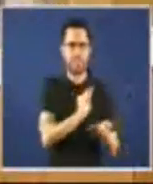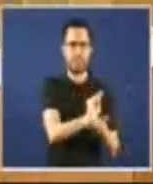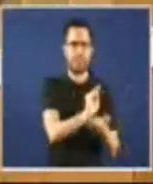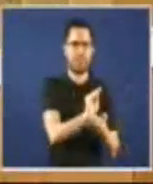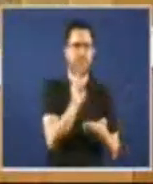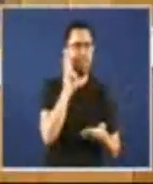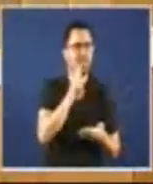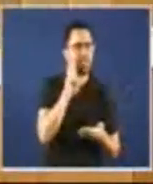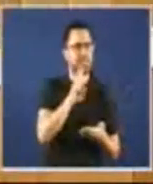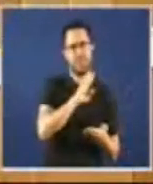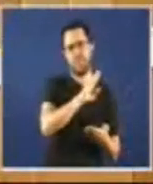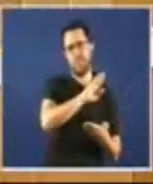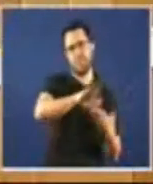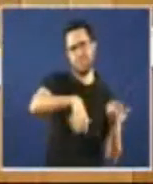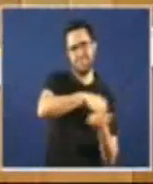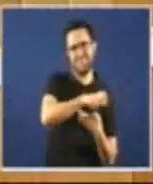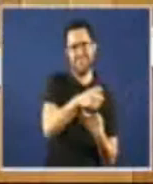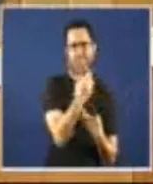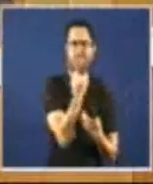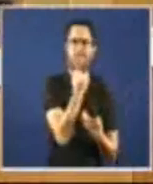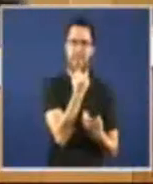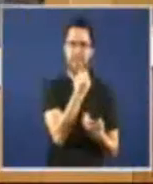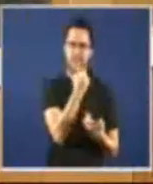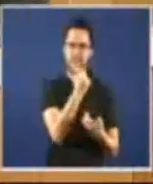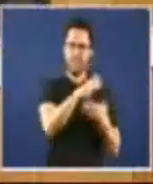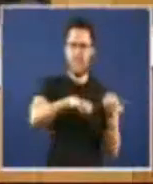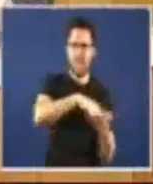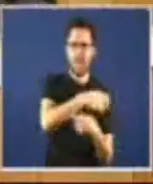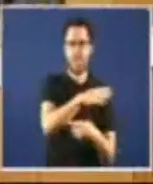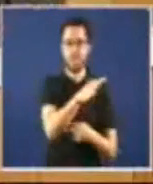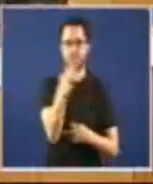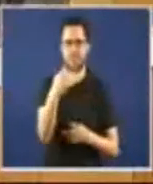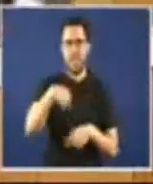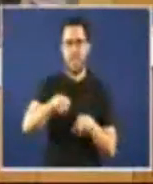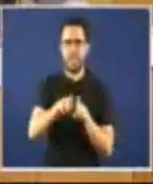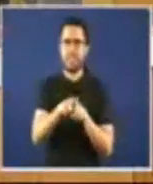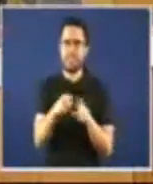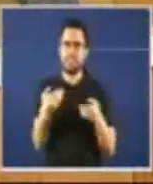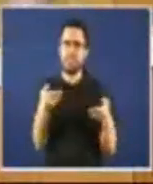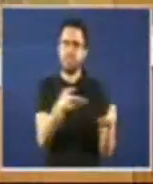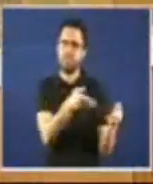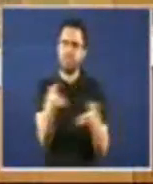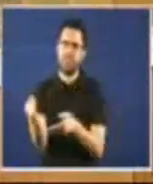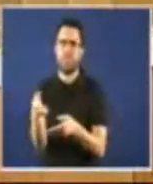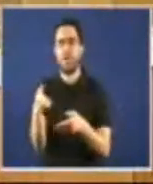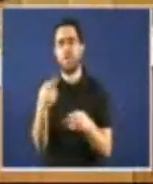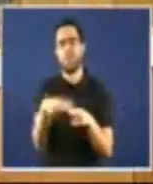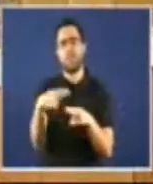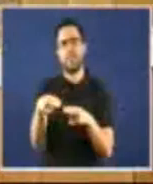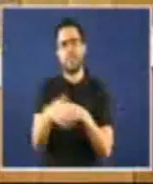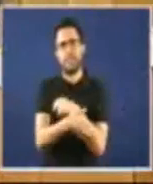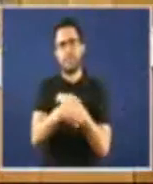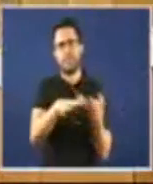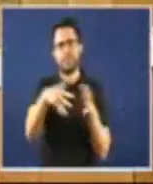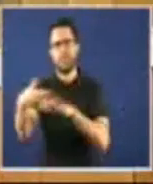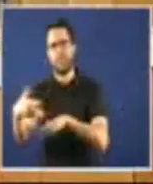o que deberá destinar a unha cidadanía cada vez máis agredida desleixada e empobrecida pola política austericida que a xunta aplica inmisericordemente